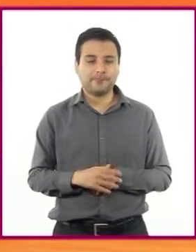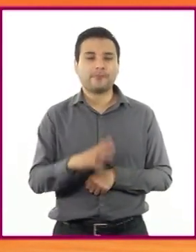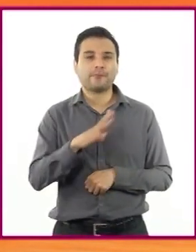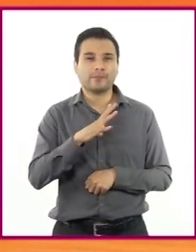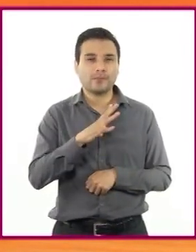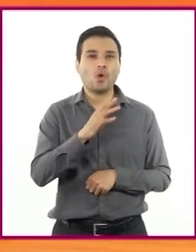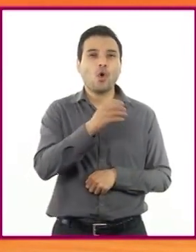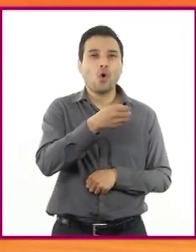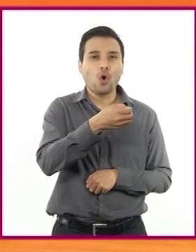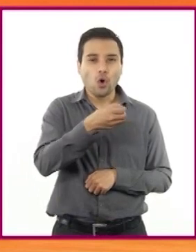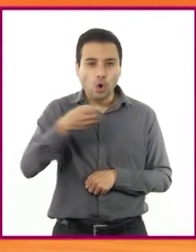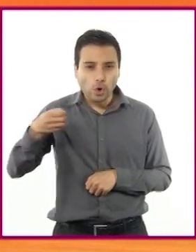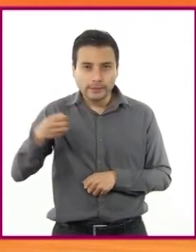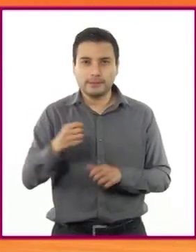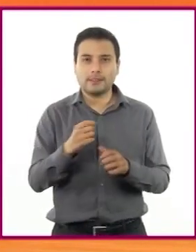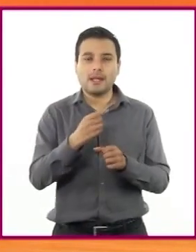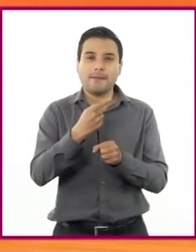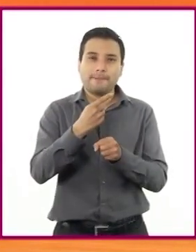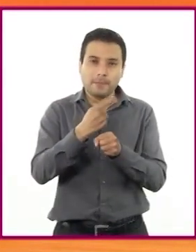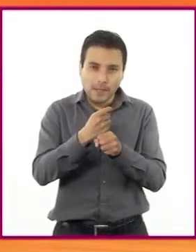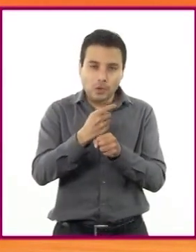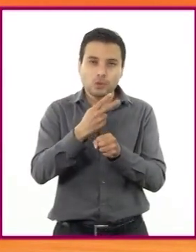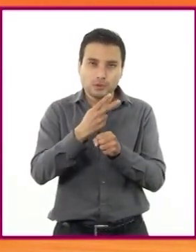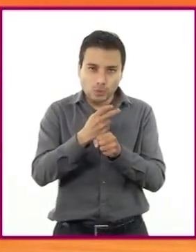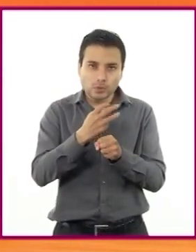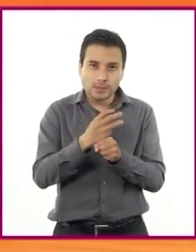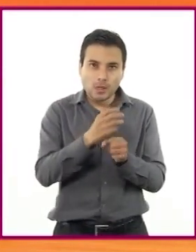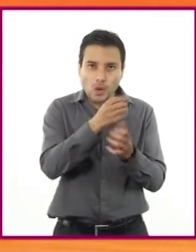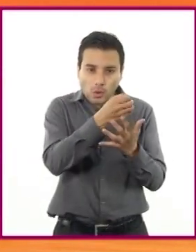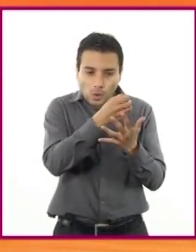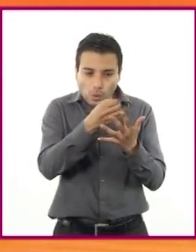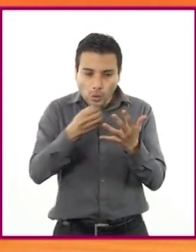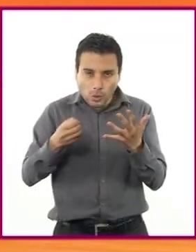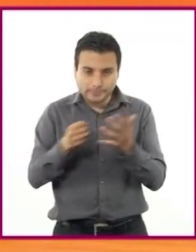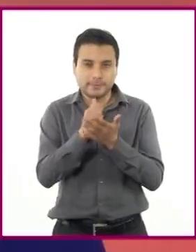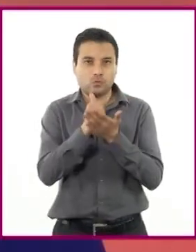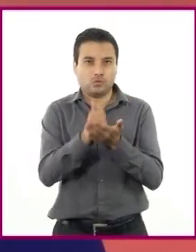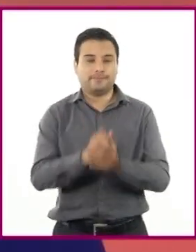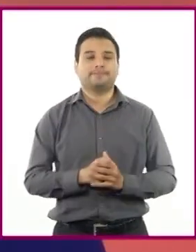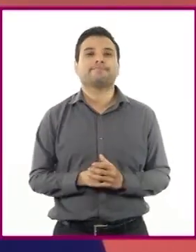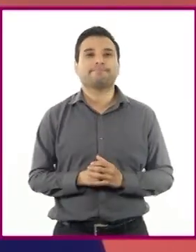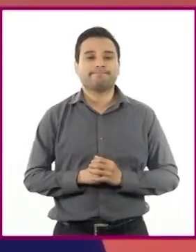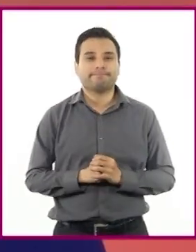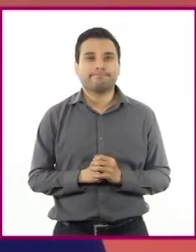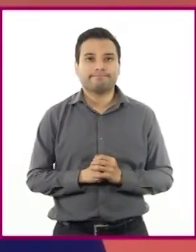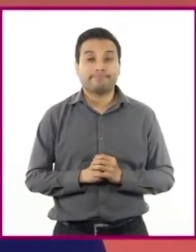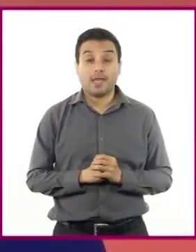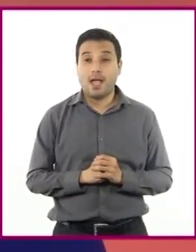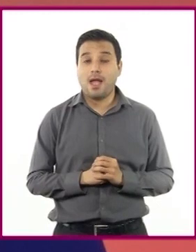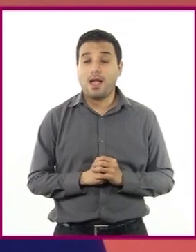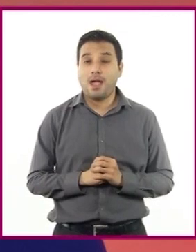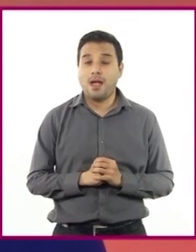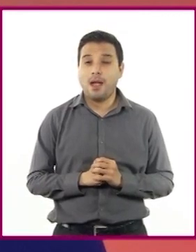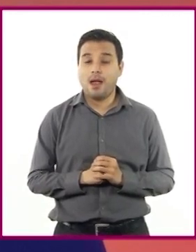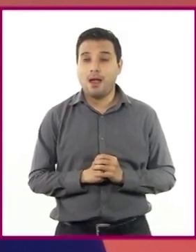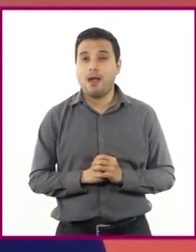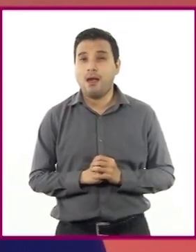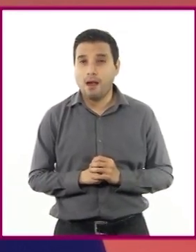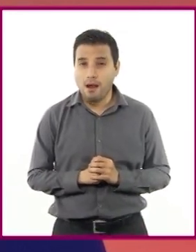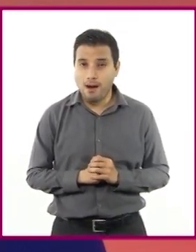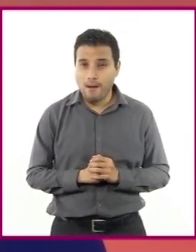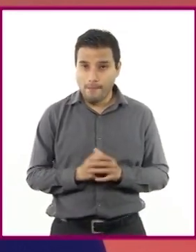ayudarán para adaptar un texto narrativo a un guión de teatro. Suena que será una sesión